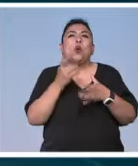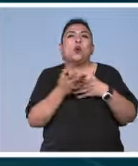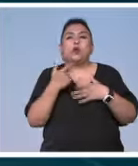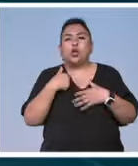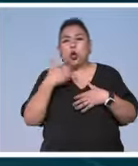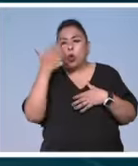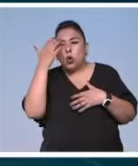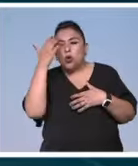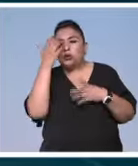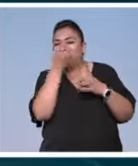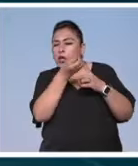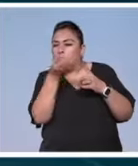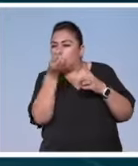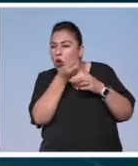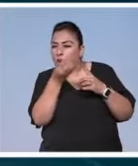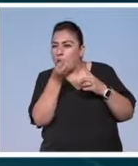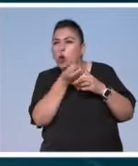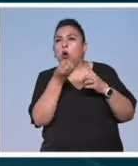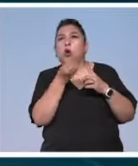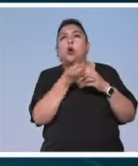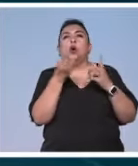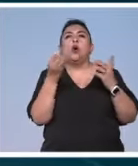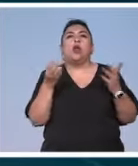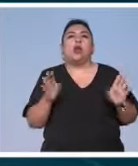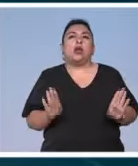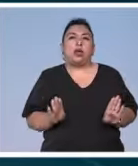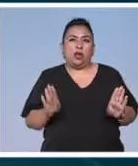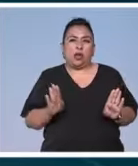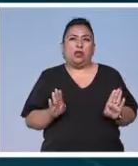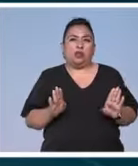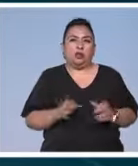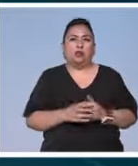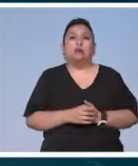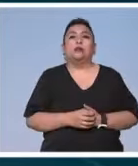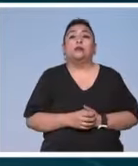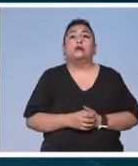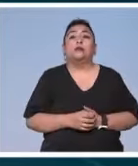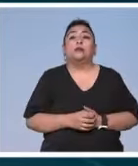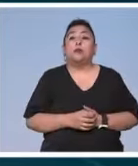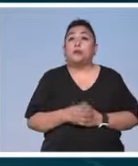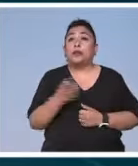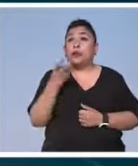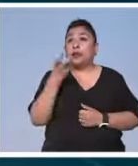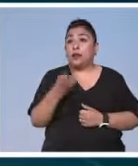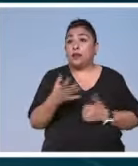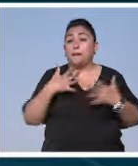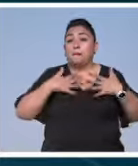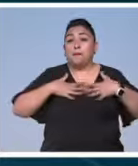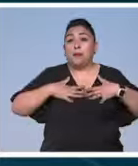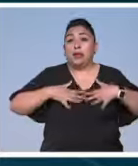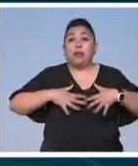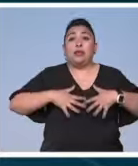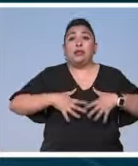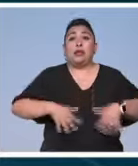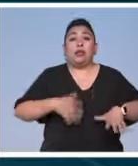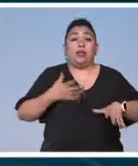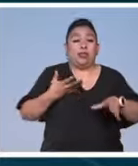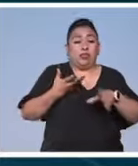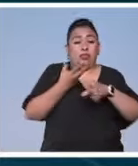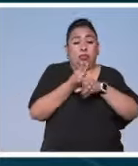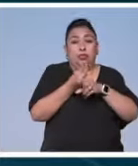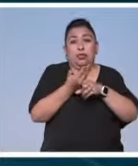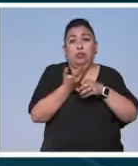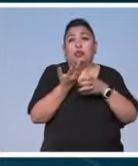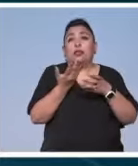sus conocimientos y sus y sus cualidades y sus riquezas estas playeras tienen una intervención